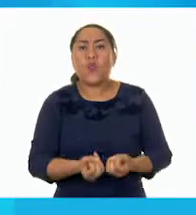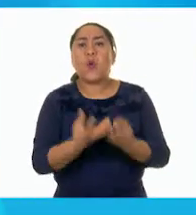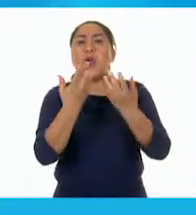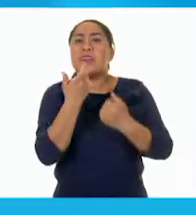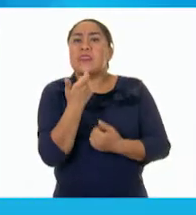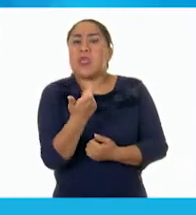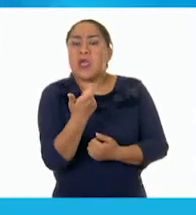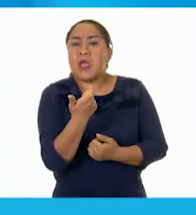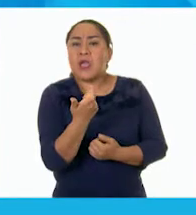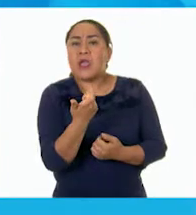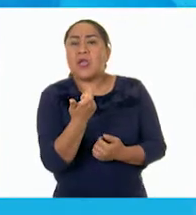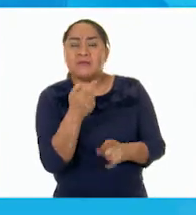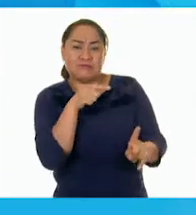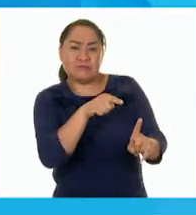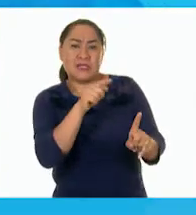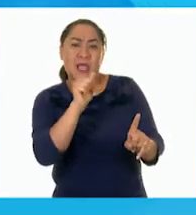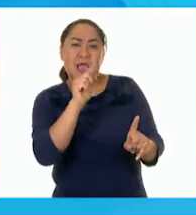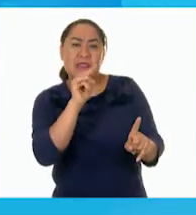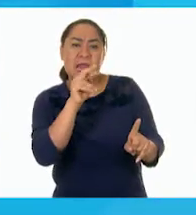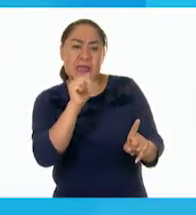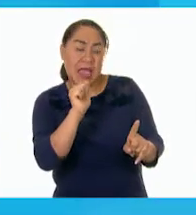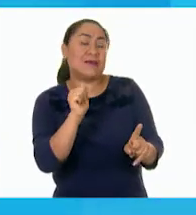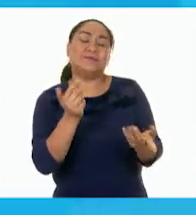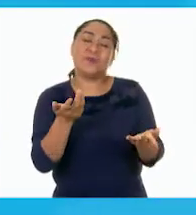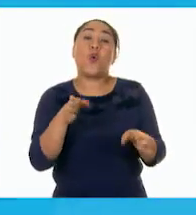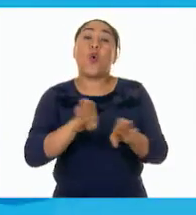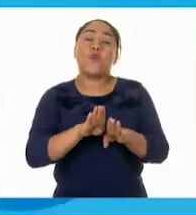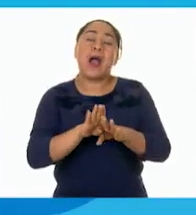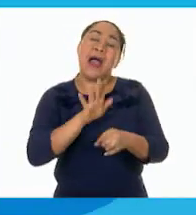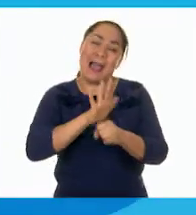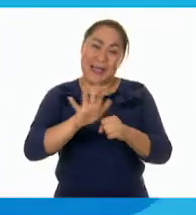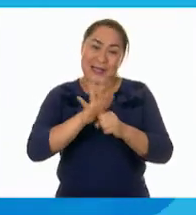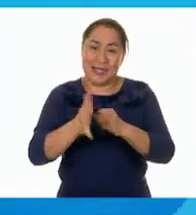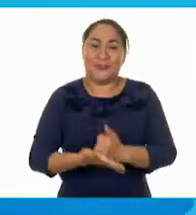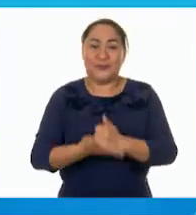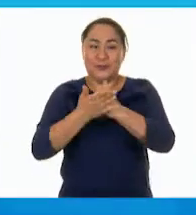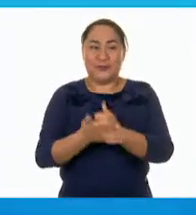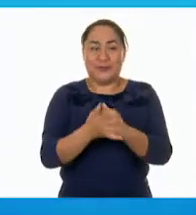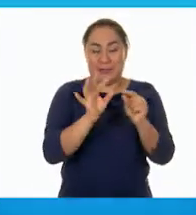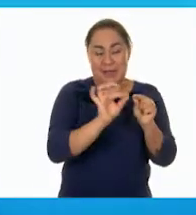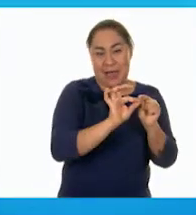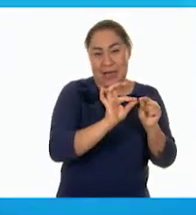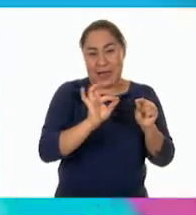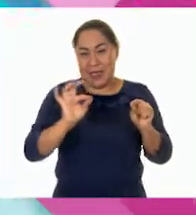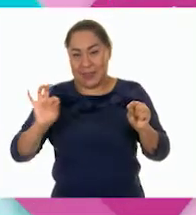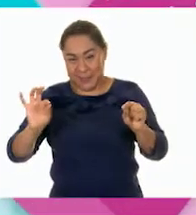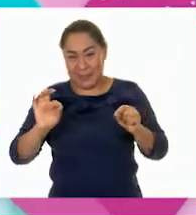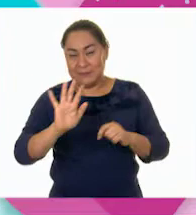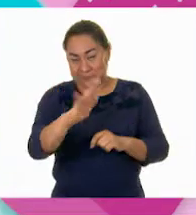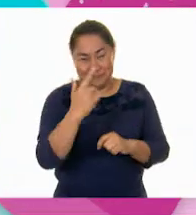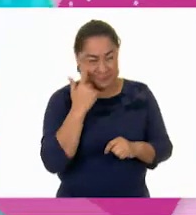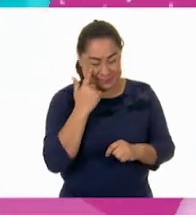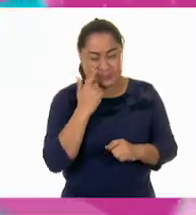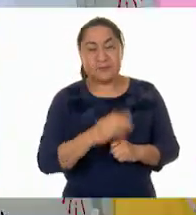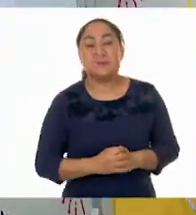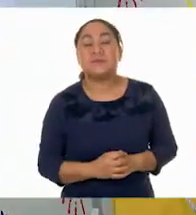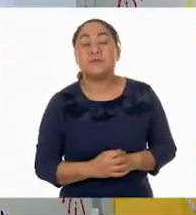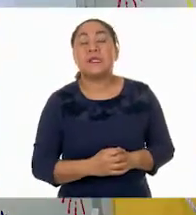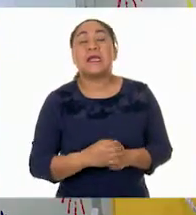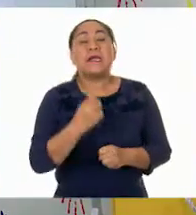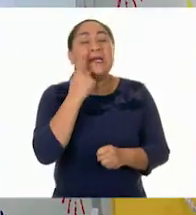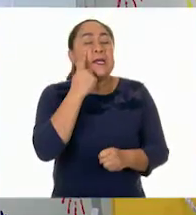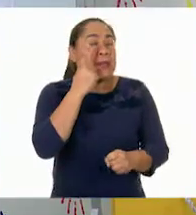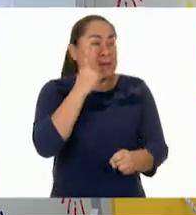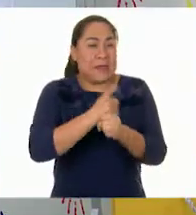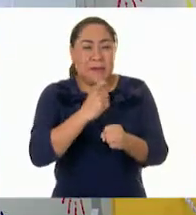Entonces vamos a hacerlo en nuestra recta, ¿te parece? Muy bien. Bien. Quedamos entonces que el número con el que